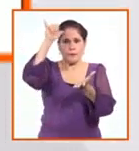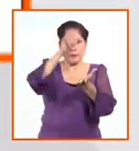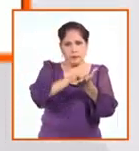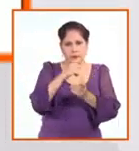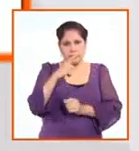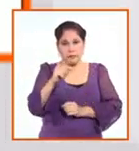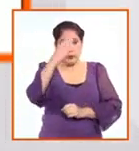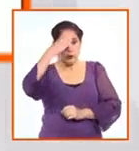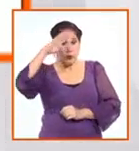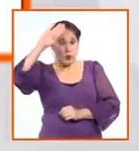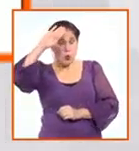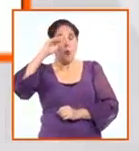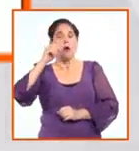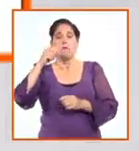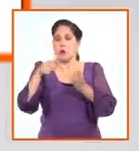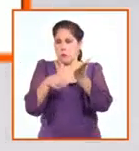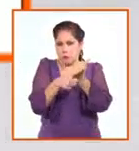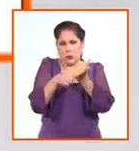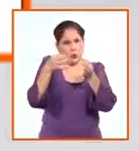incorporan al tránsito irregular.